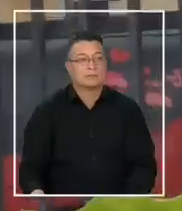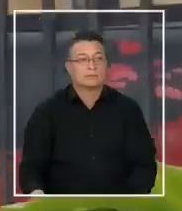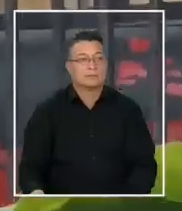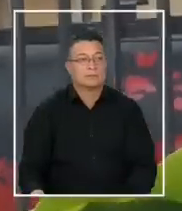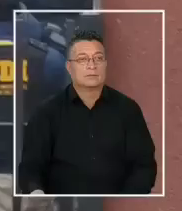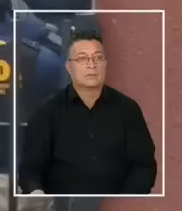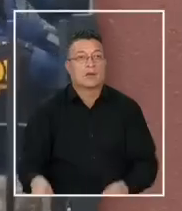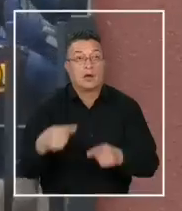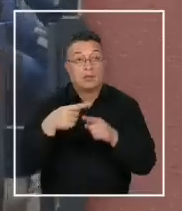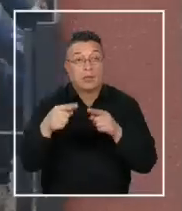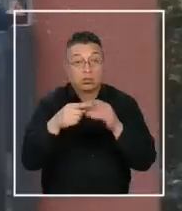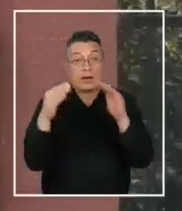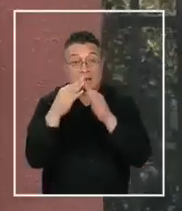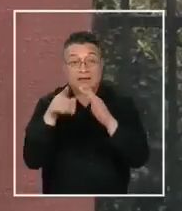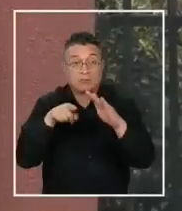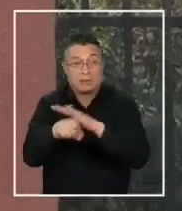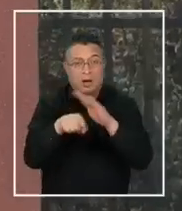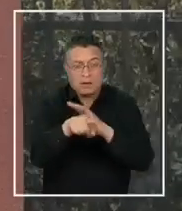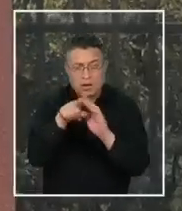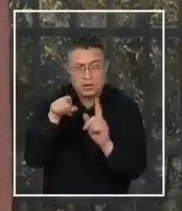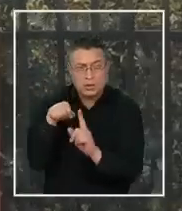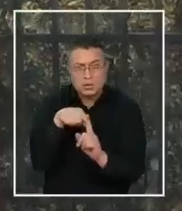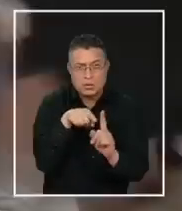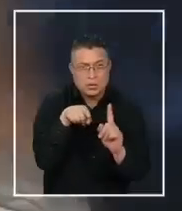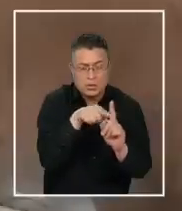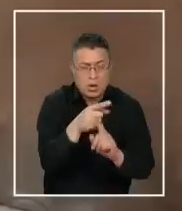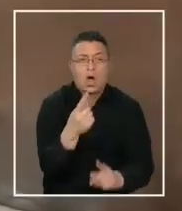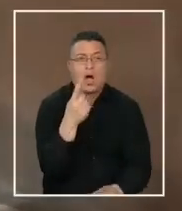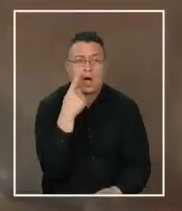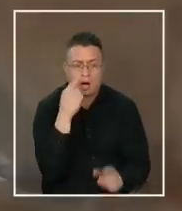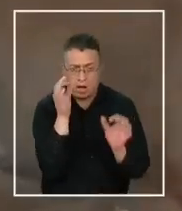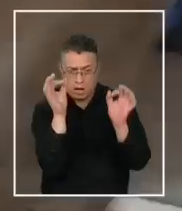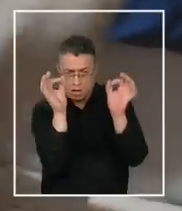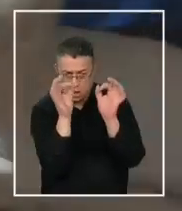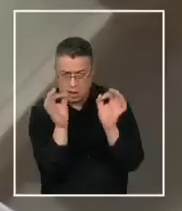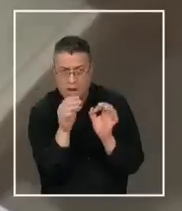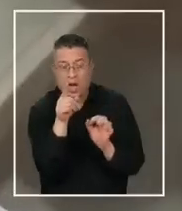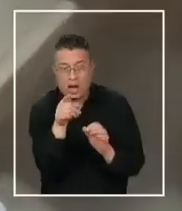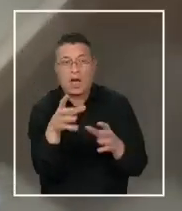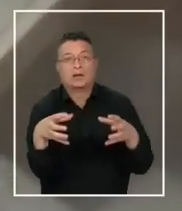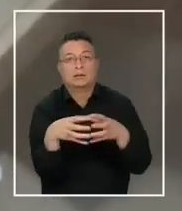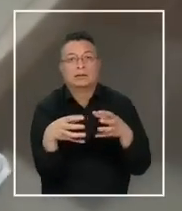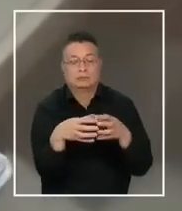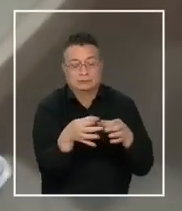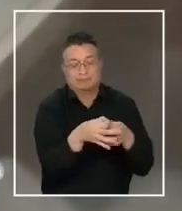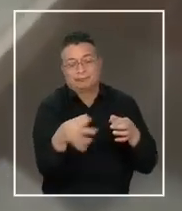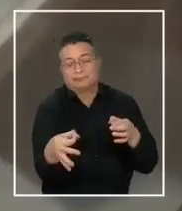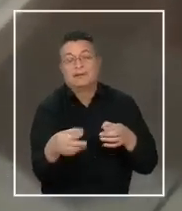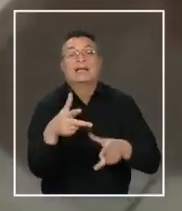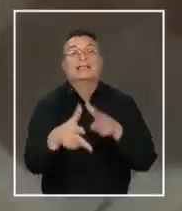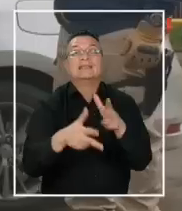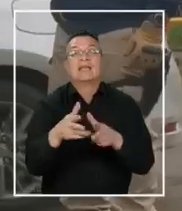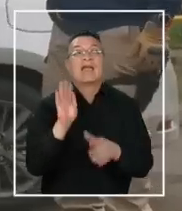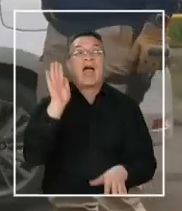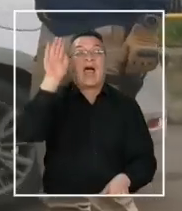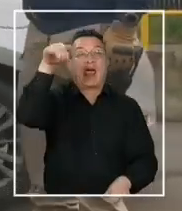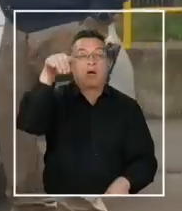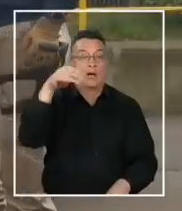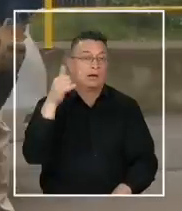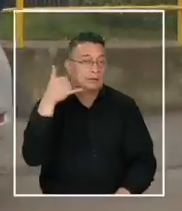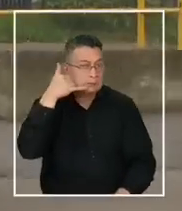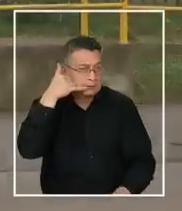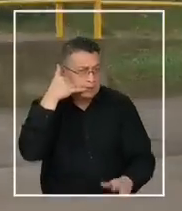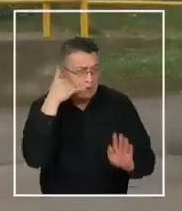Fue una serie de allanamientos y seguimientos los que han permitido conocer detalles de la operación de esta célula del tren de Aragua. Entre estos, escuchas